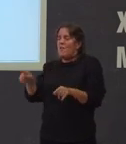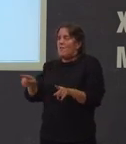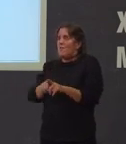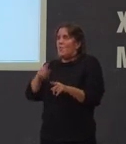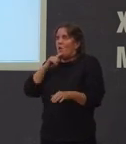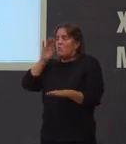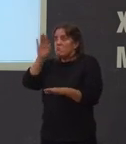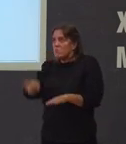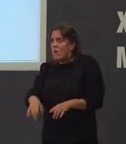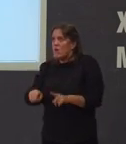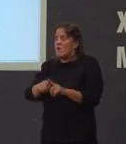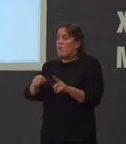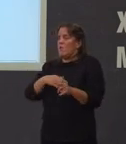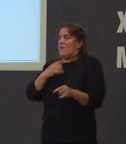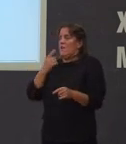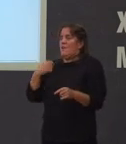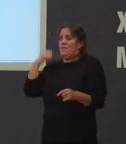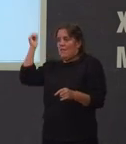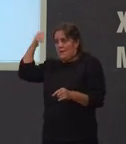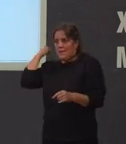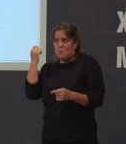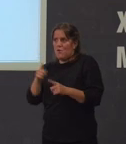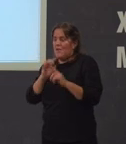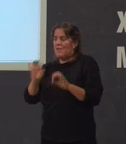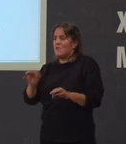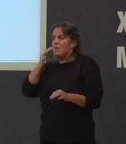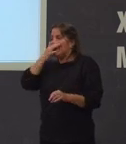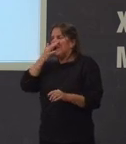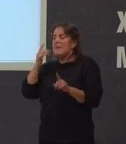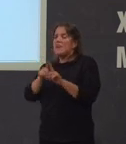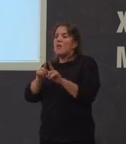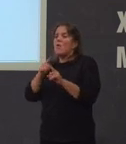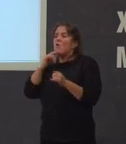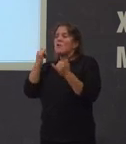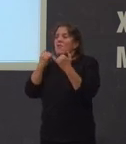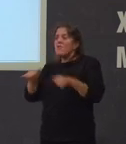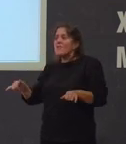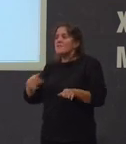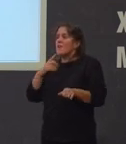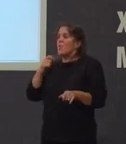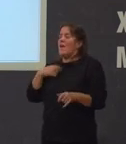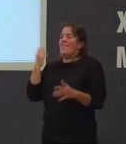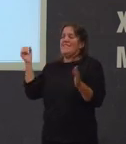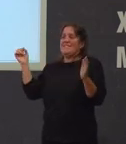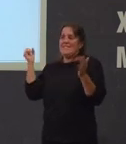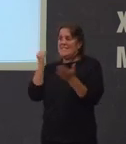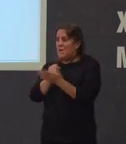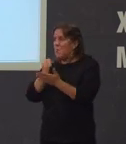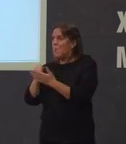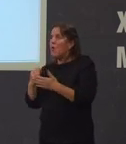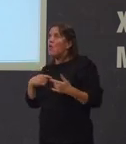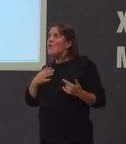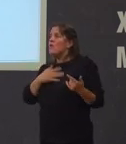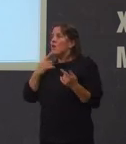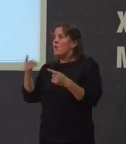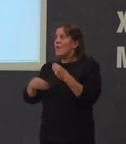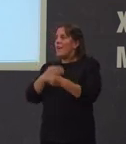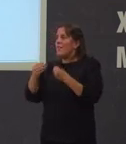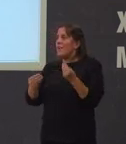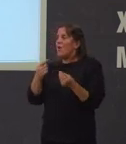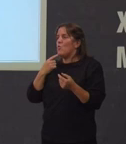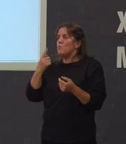rito de paso en termos de antropología mais clásica un rito de paso cheo de simbolismo no que había un ritus